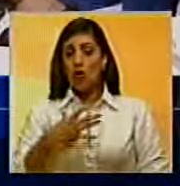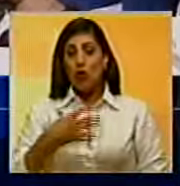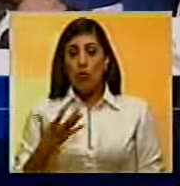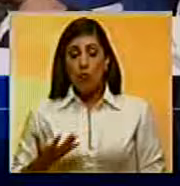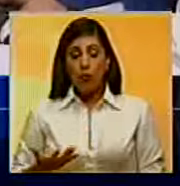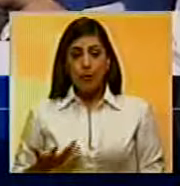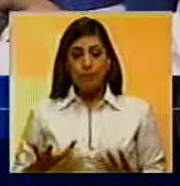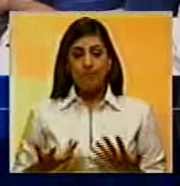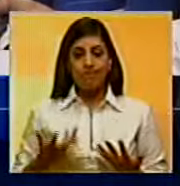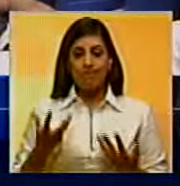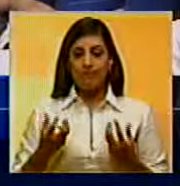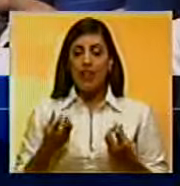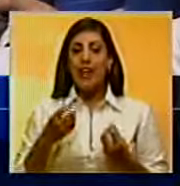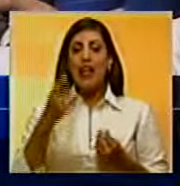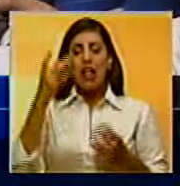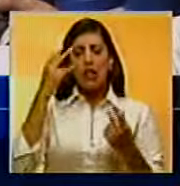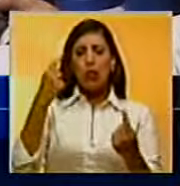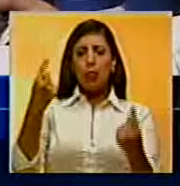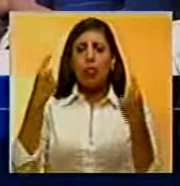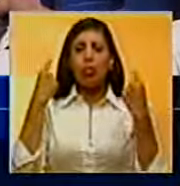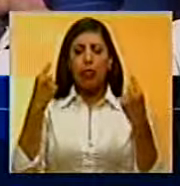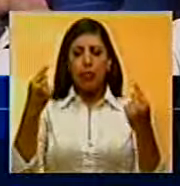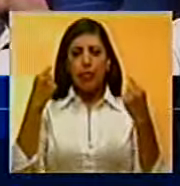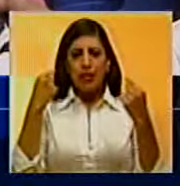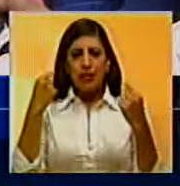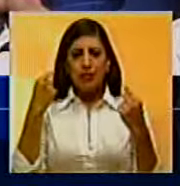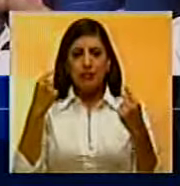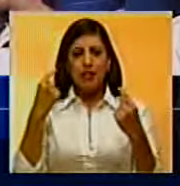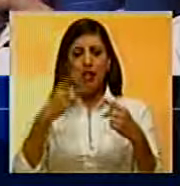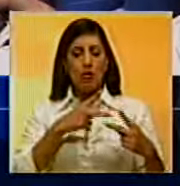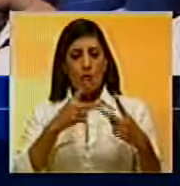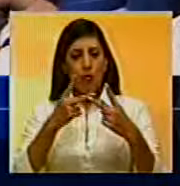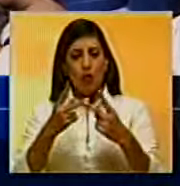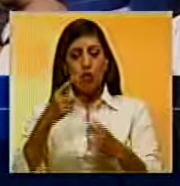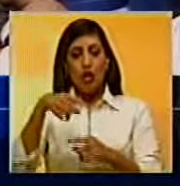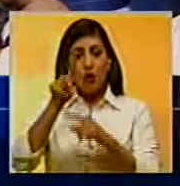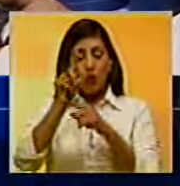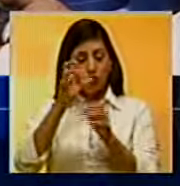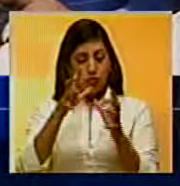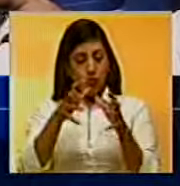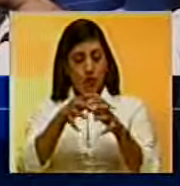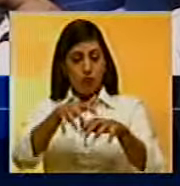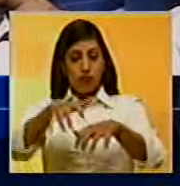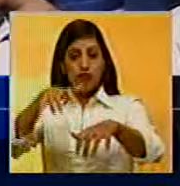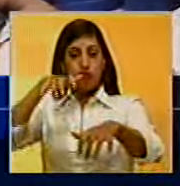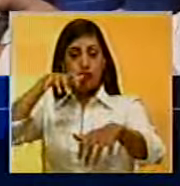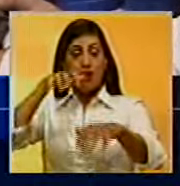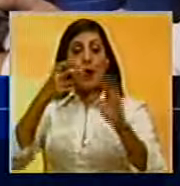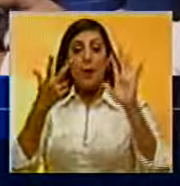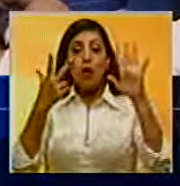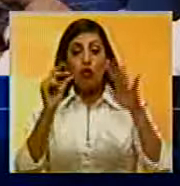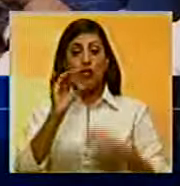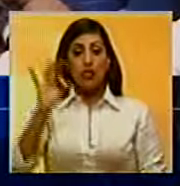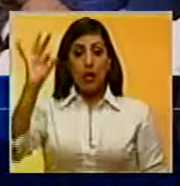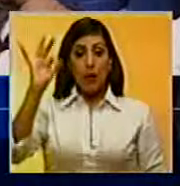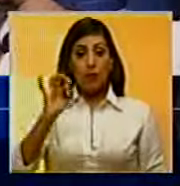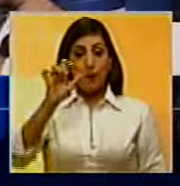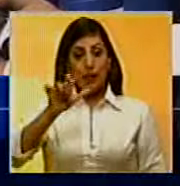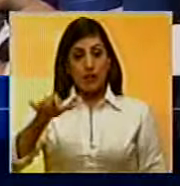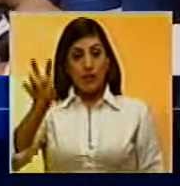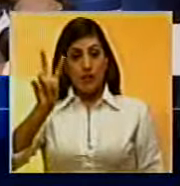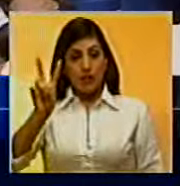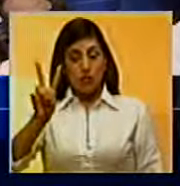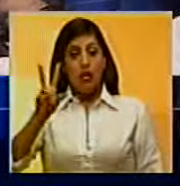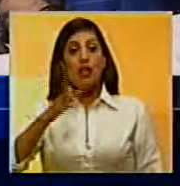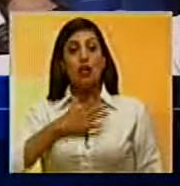podemos seguir ignorando la voluntad de una gran mayoría, del 80% de los venezolanos,